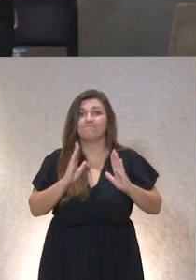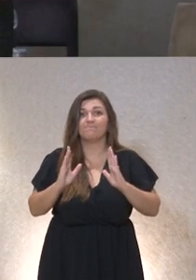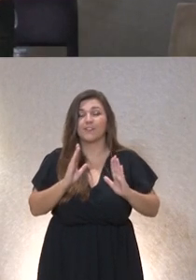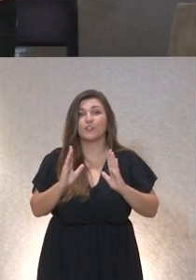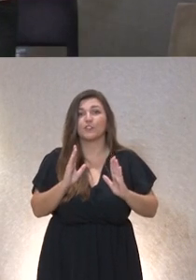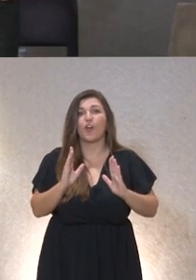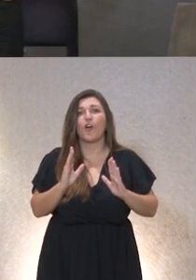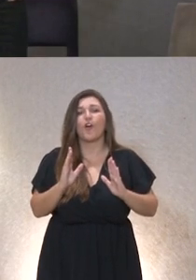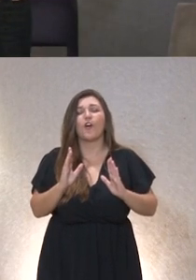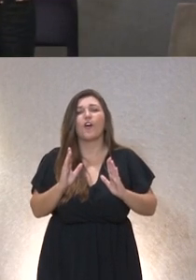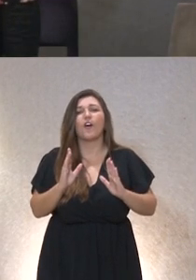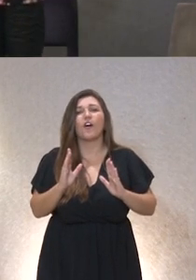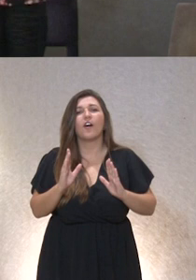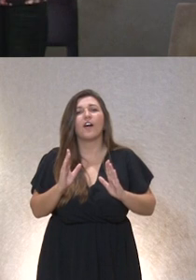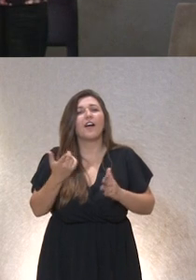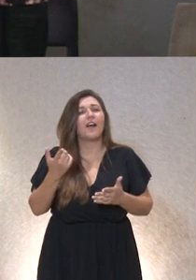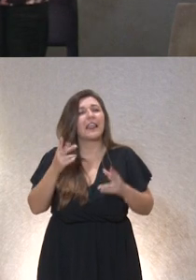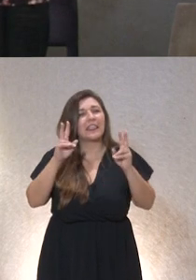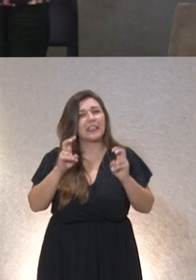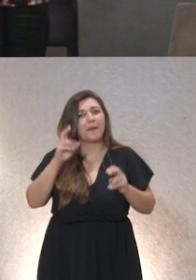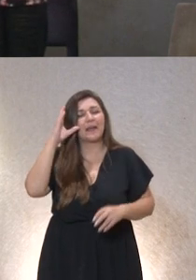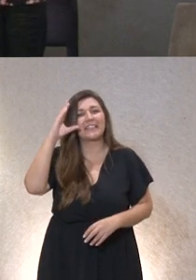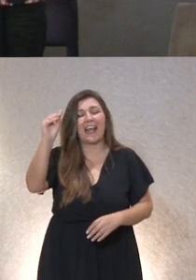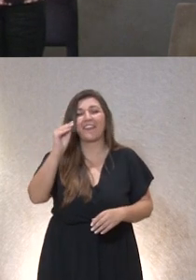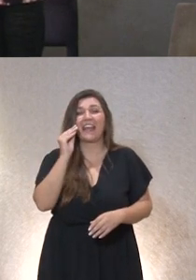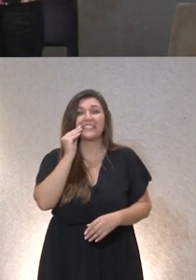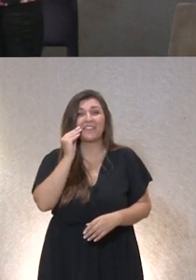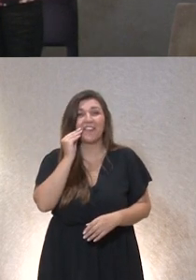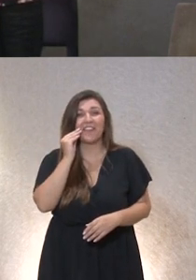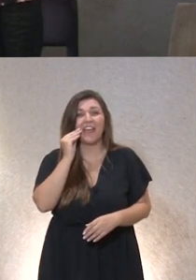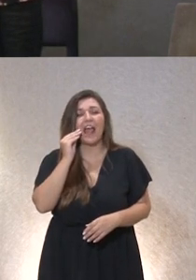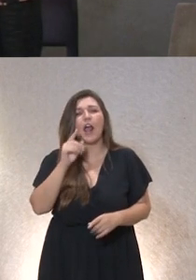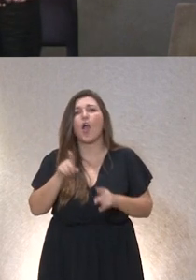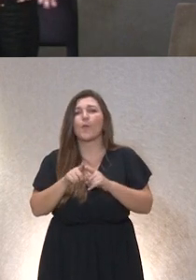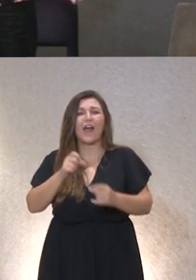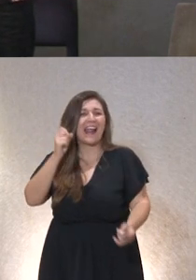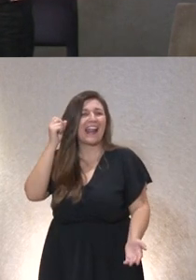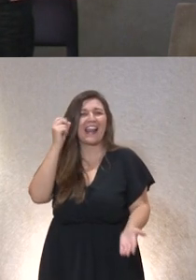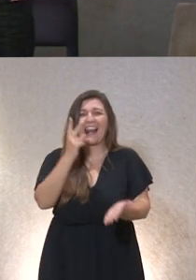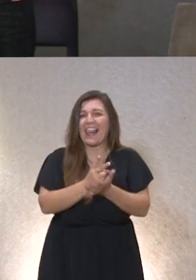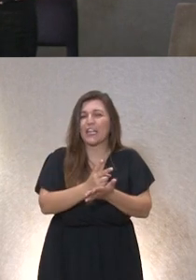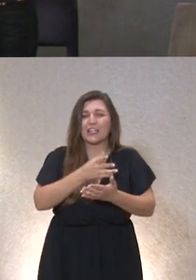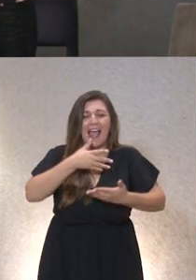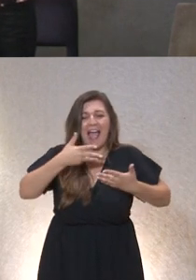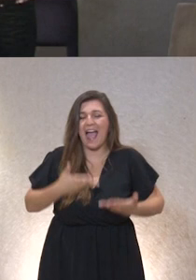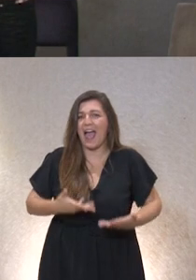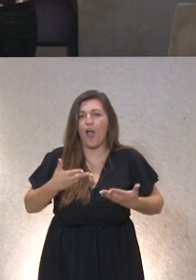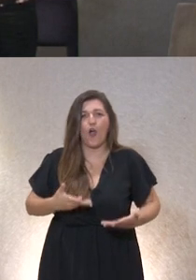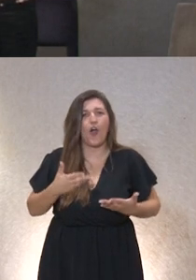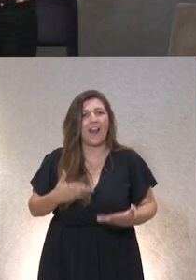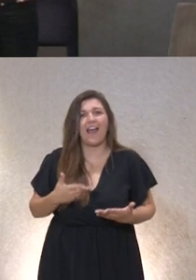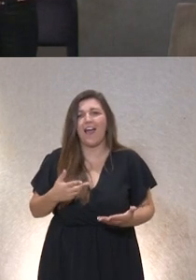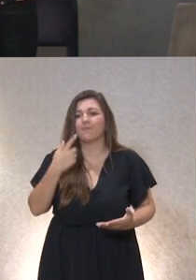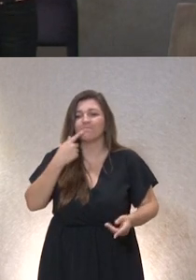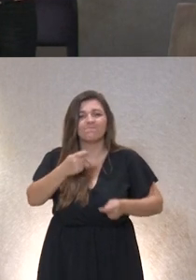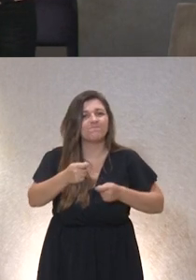en el que nos encontramos con la inteligencia artificial como estamos diciendo y que es uno de estos retos que están actualmente sobre la mesa que tenemos que aprender a